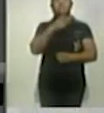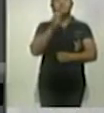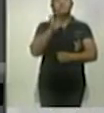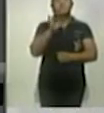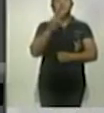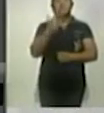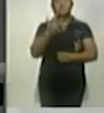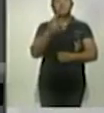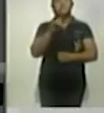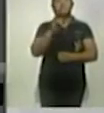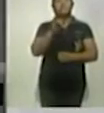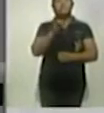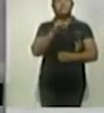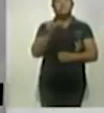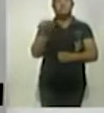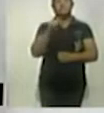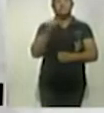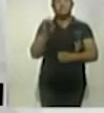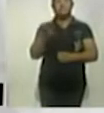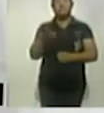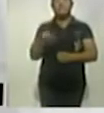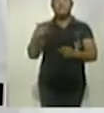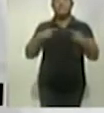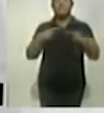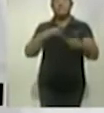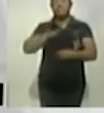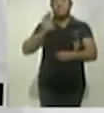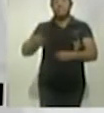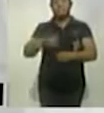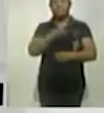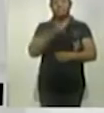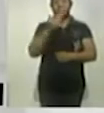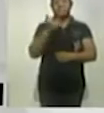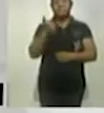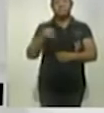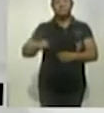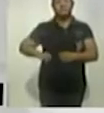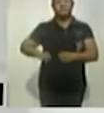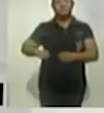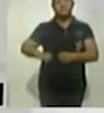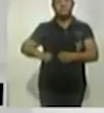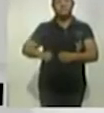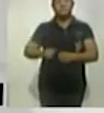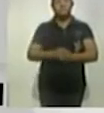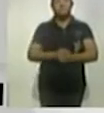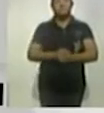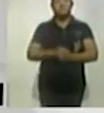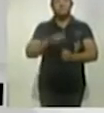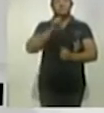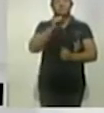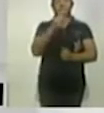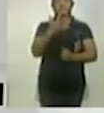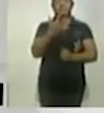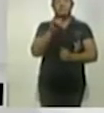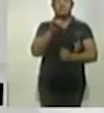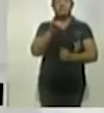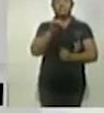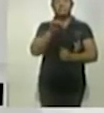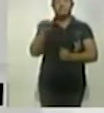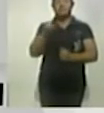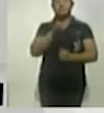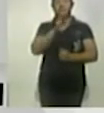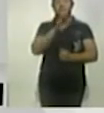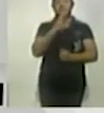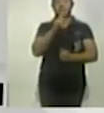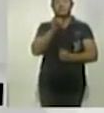cinco en el Issste. Mientras, del total de fallecimientos, ciento cincuenta y seis se han registrado en la CESA, sesenta y cinco en el IMSS, cuarenta y